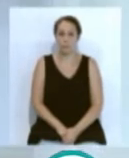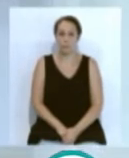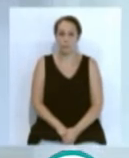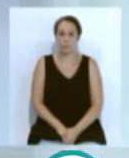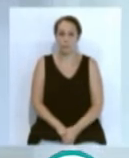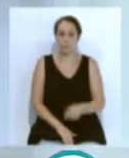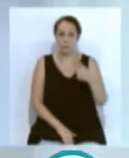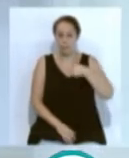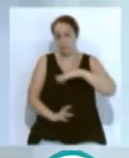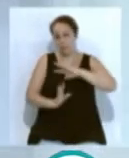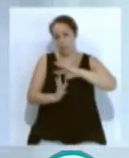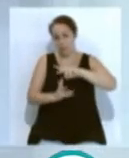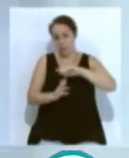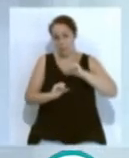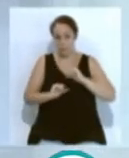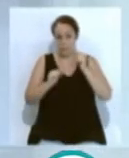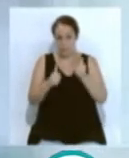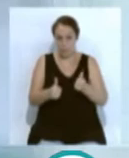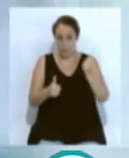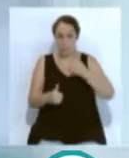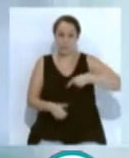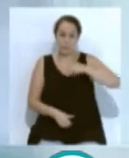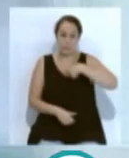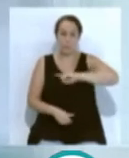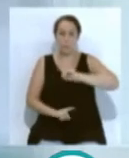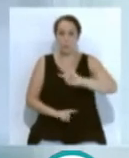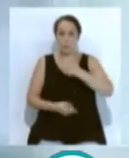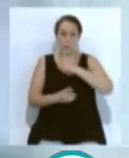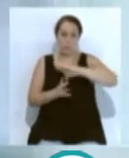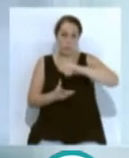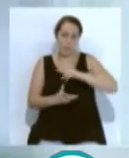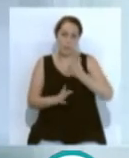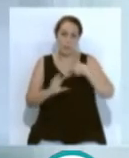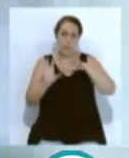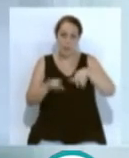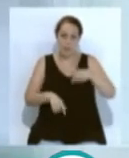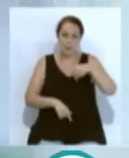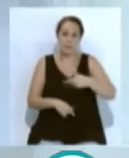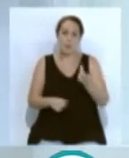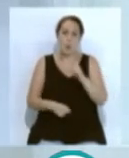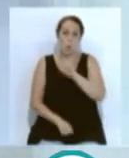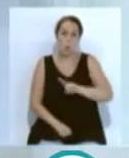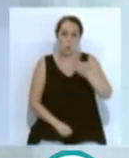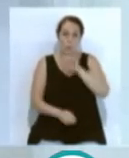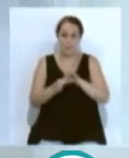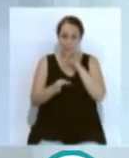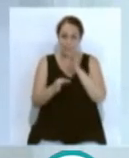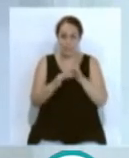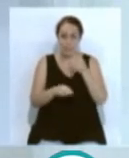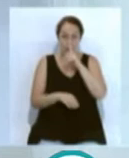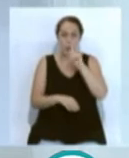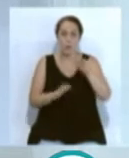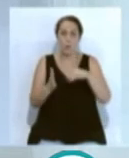Y con estas noticias comenzamos nuestro primer informativo, Noticias Cádiz, en este 1 de septiembre de